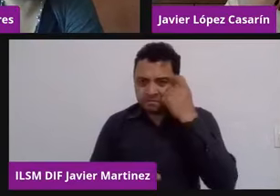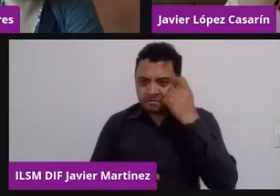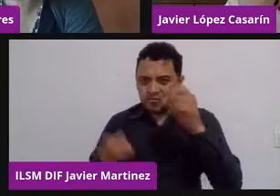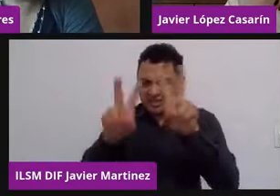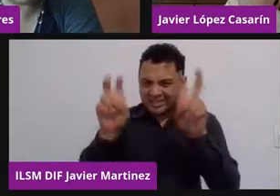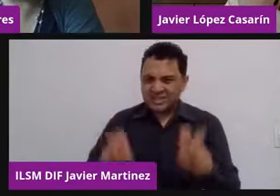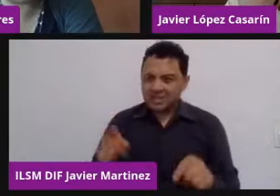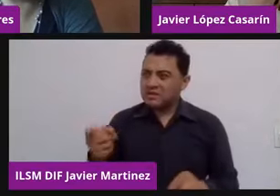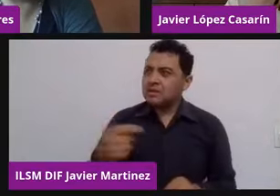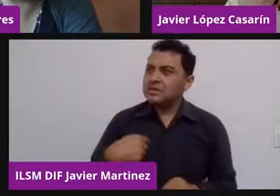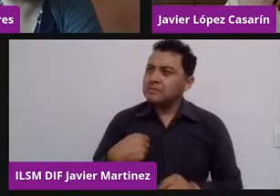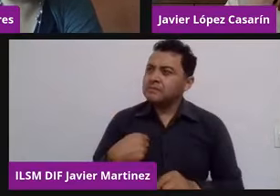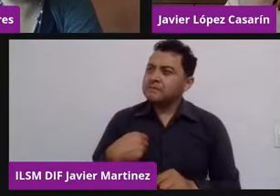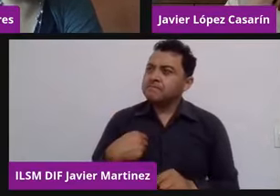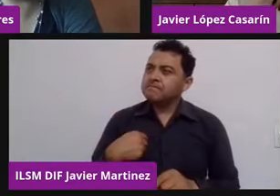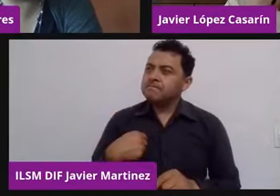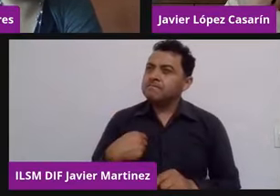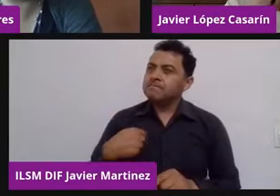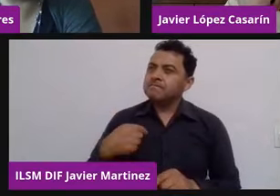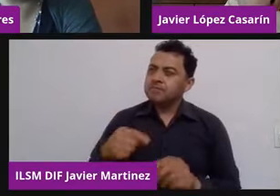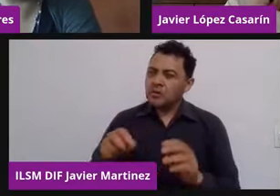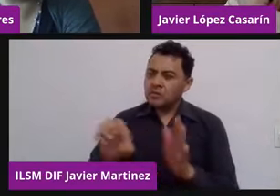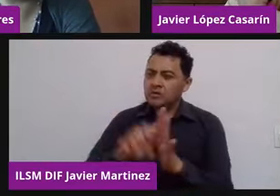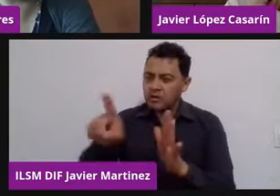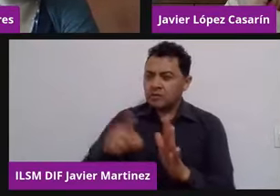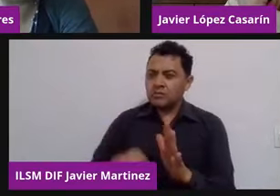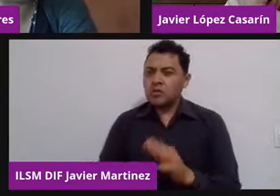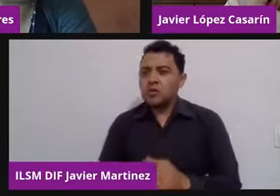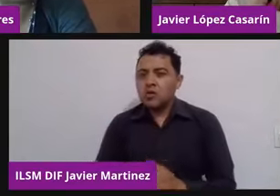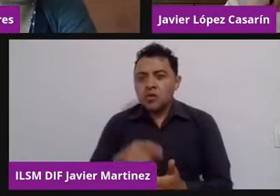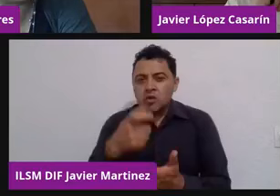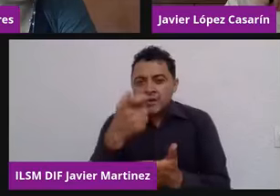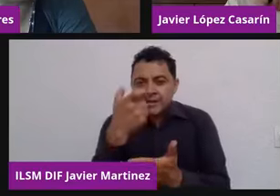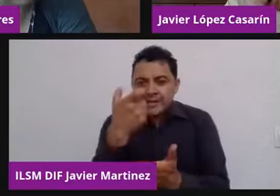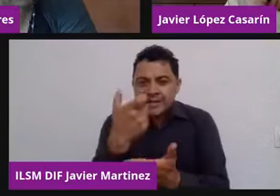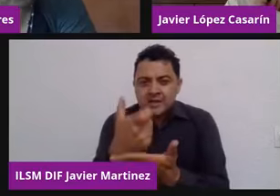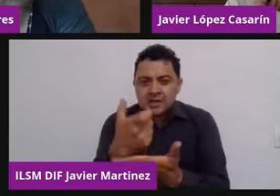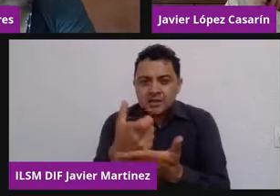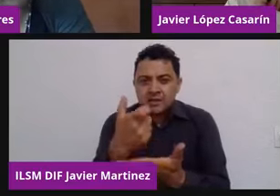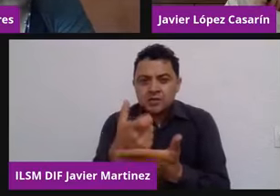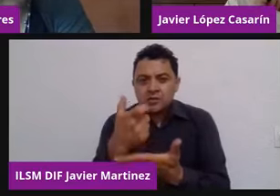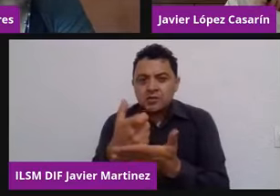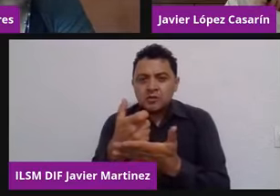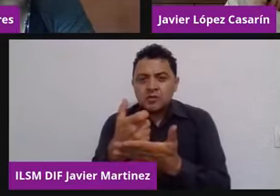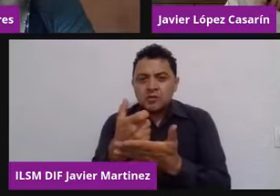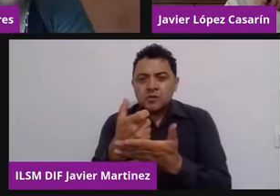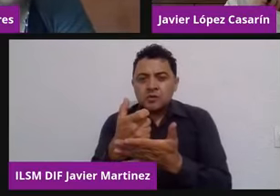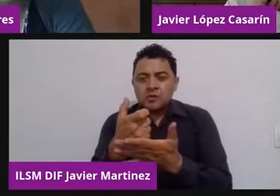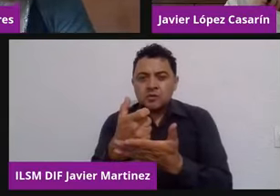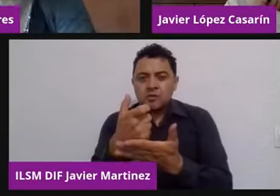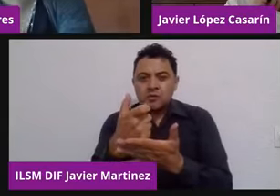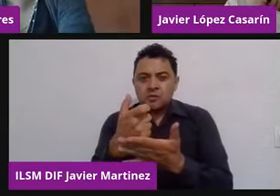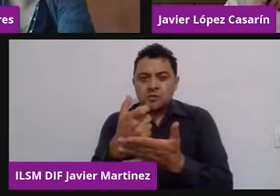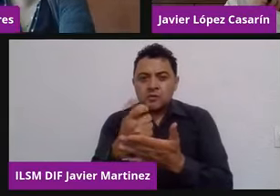Bitcoin, dinero electrónico, ¿es mito? Les digo siempre a mis paredes, ¿mito, realidad o reto?